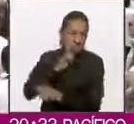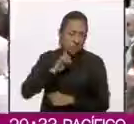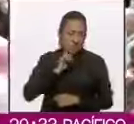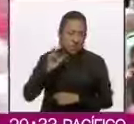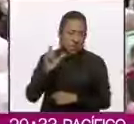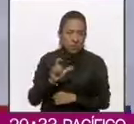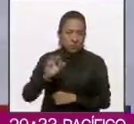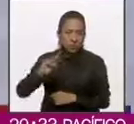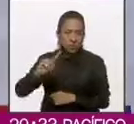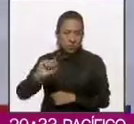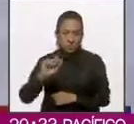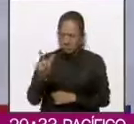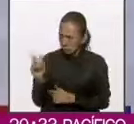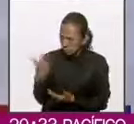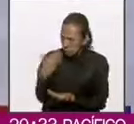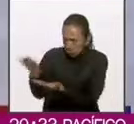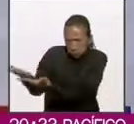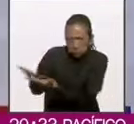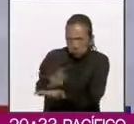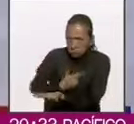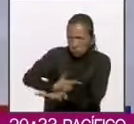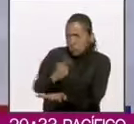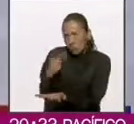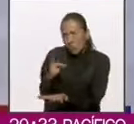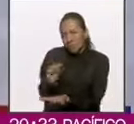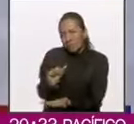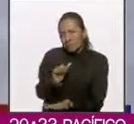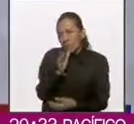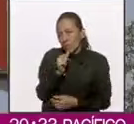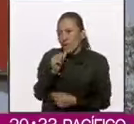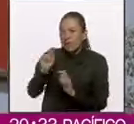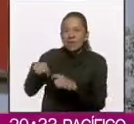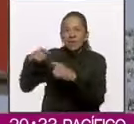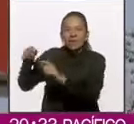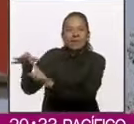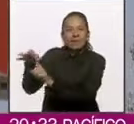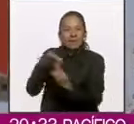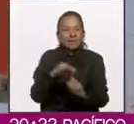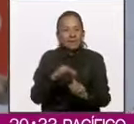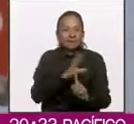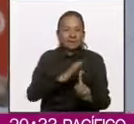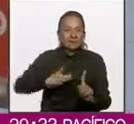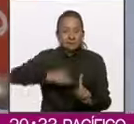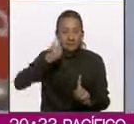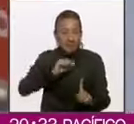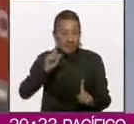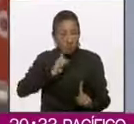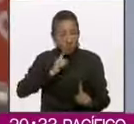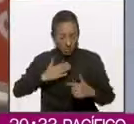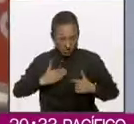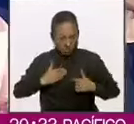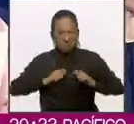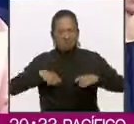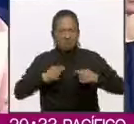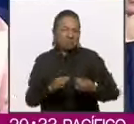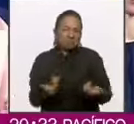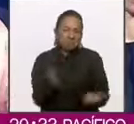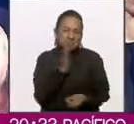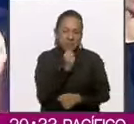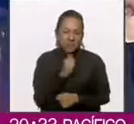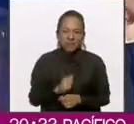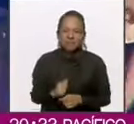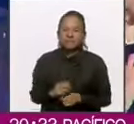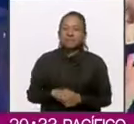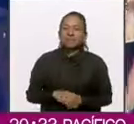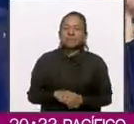candidato. Xochitl no le cedería su lugar. El movimiento ciudadano, el gobernador de Nuevo